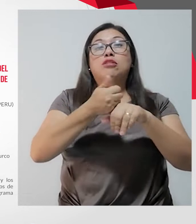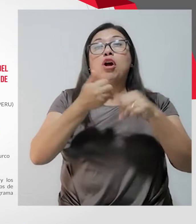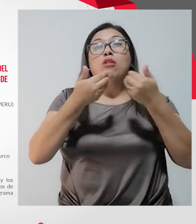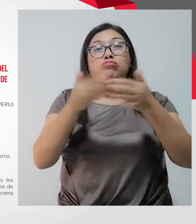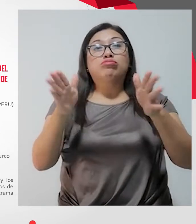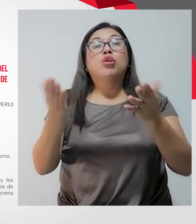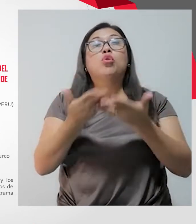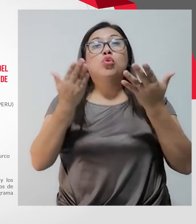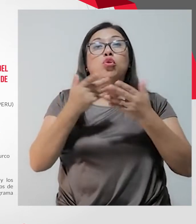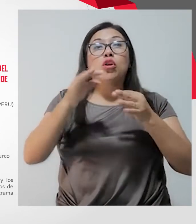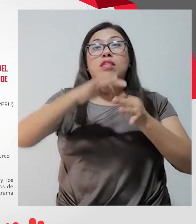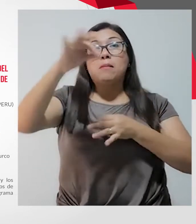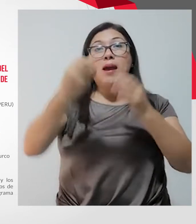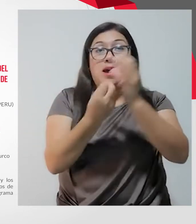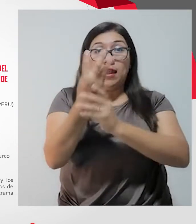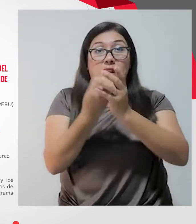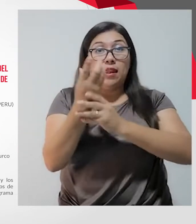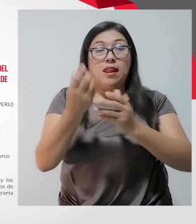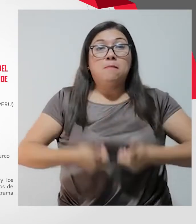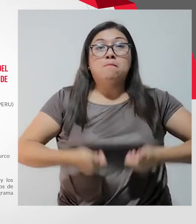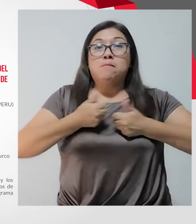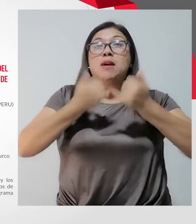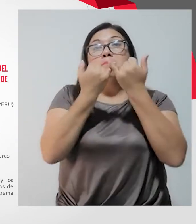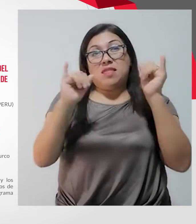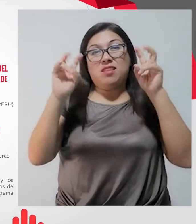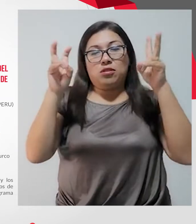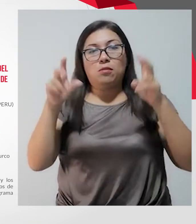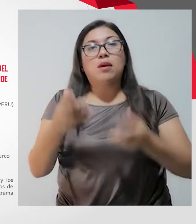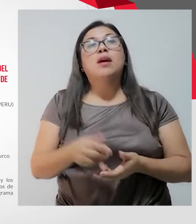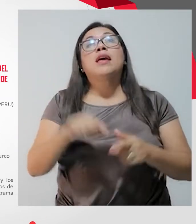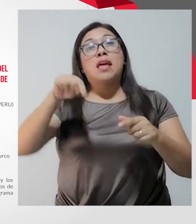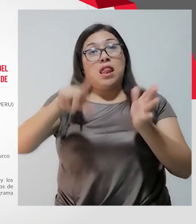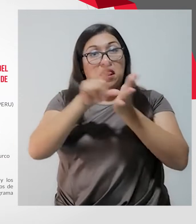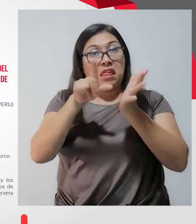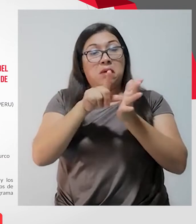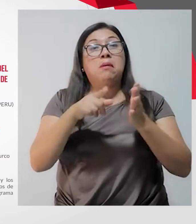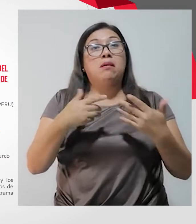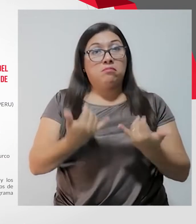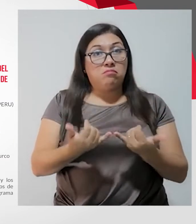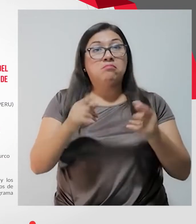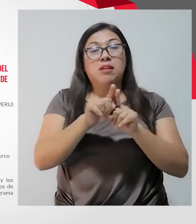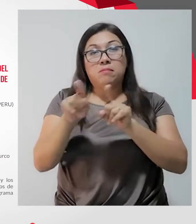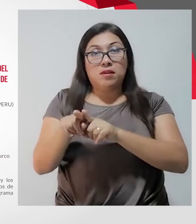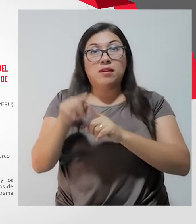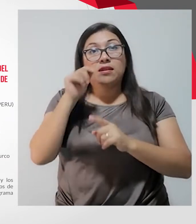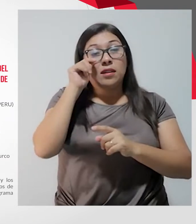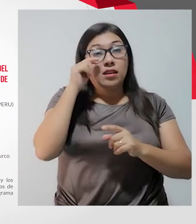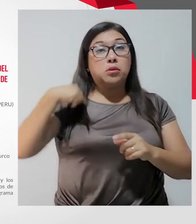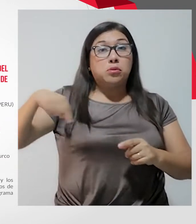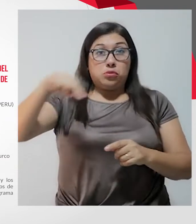ya un segundo departamento de vida independiente en Arequipa. Tenemos uno acá en Lima. Y de verdad que para nosotros es algo